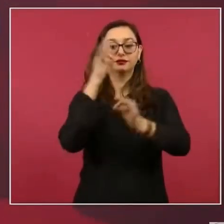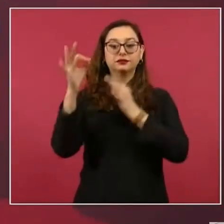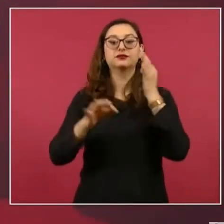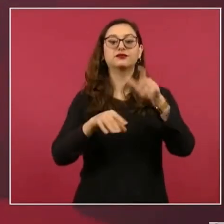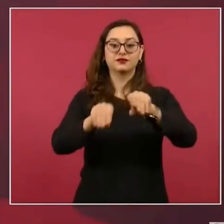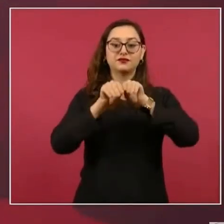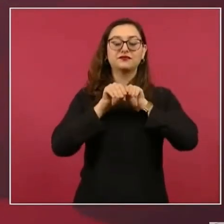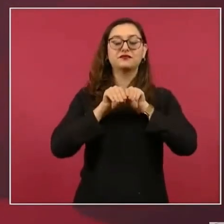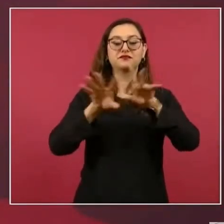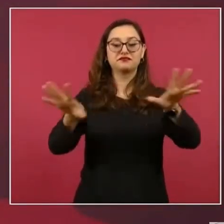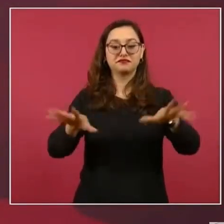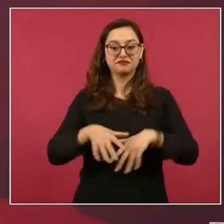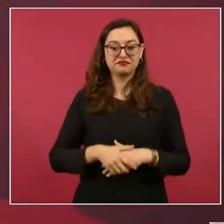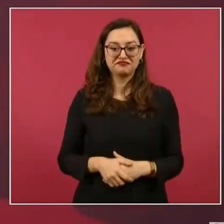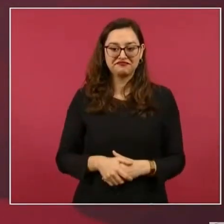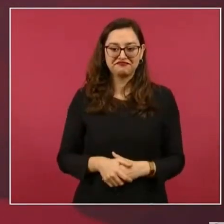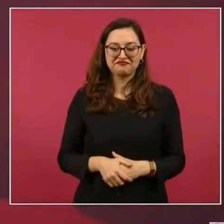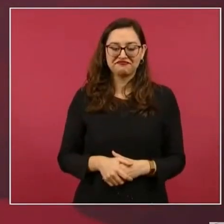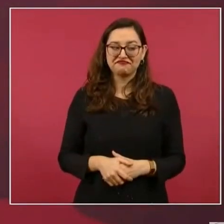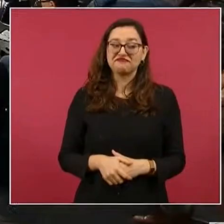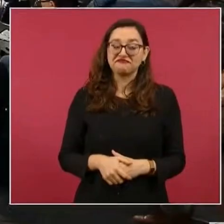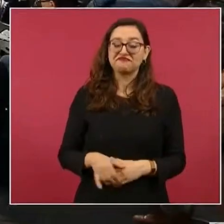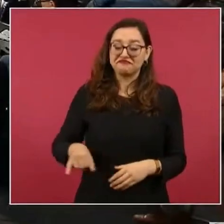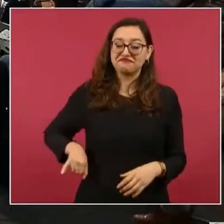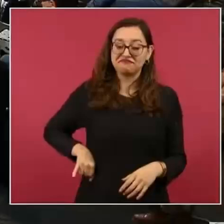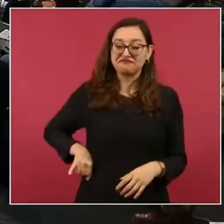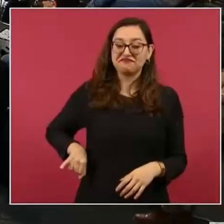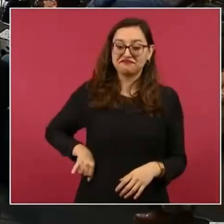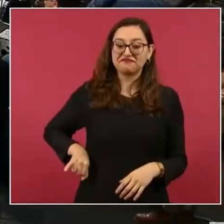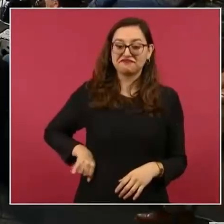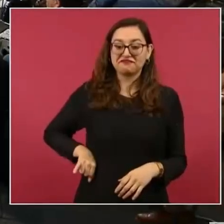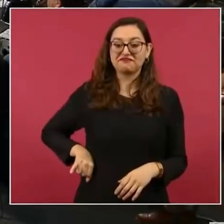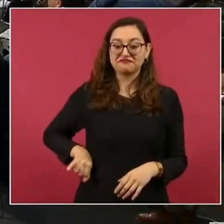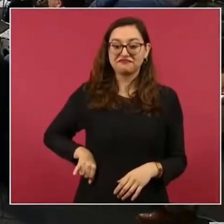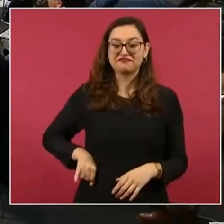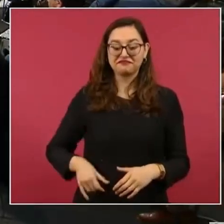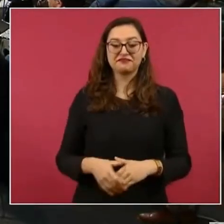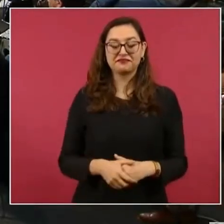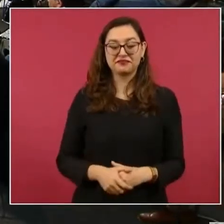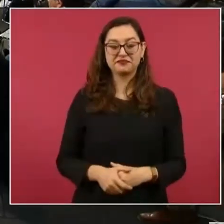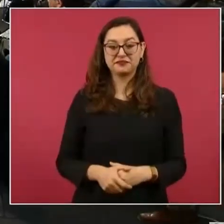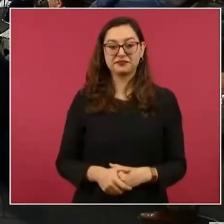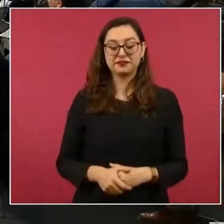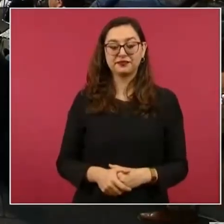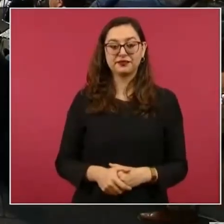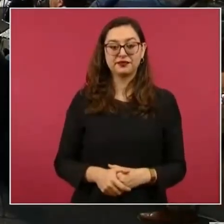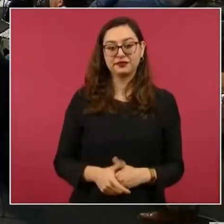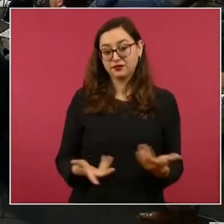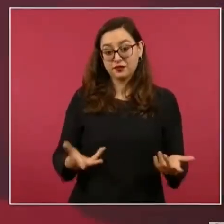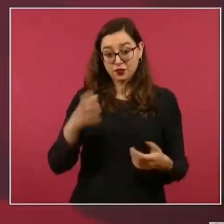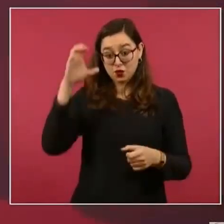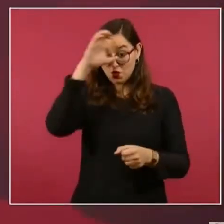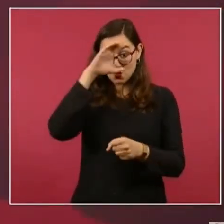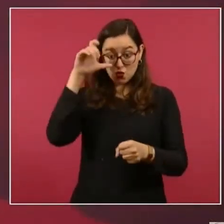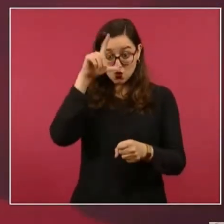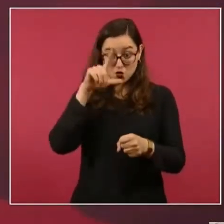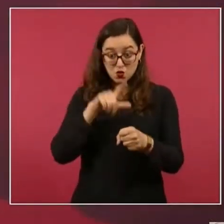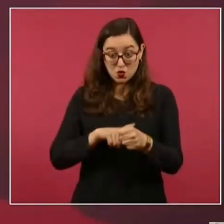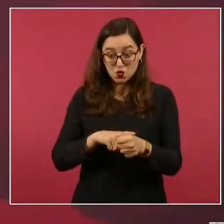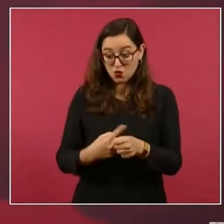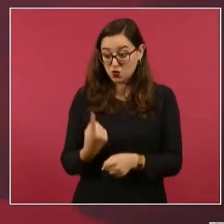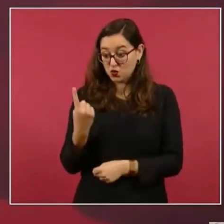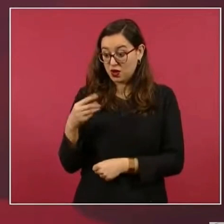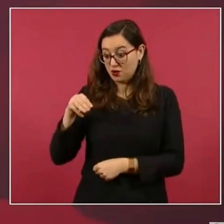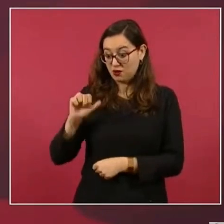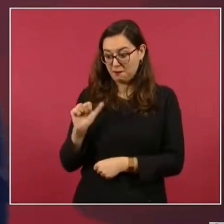muy importante el que se conozca esto. Entonces, estamos hablando de una cultura, pero si hiciéramos